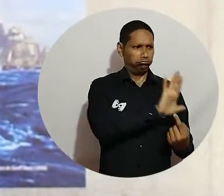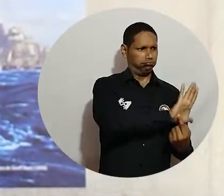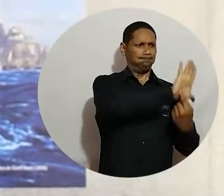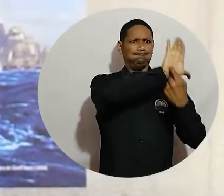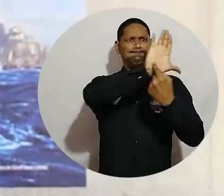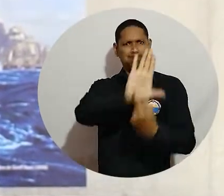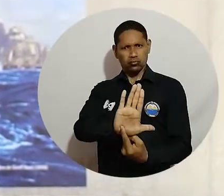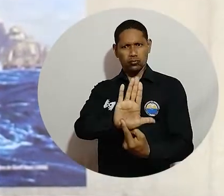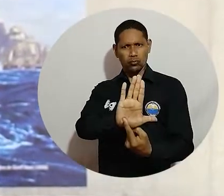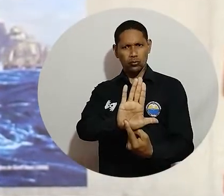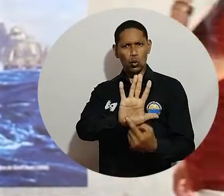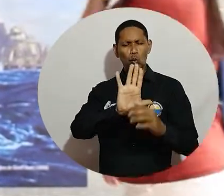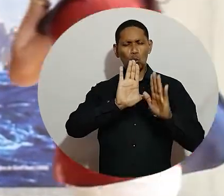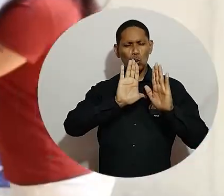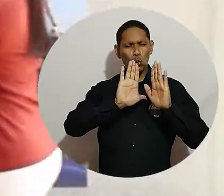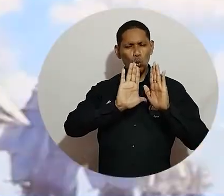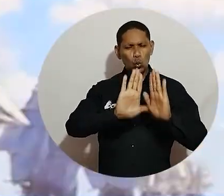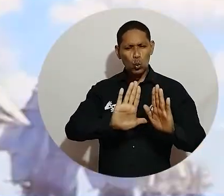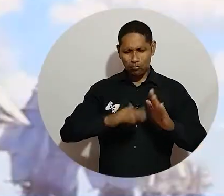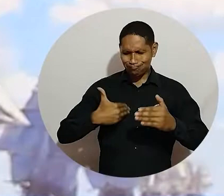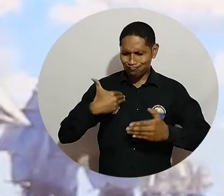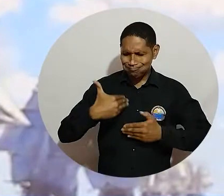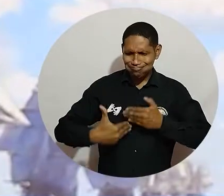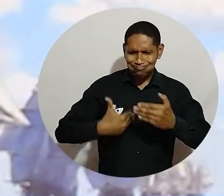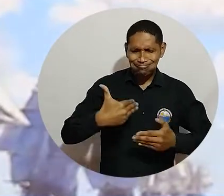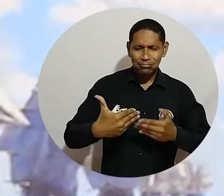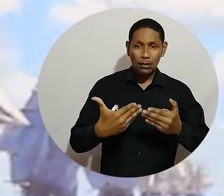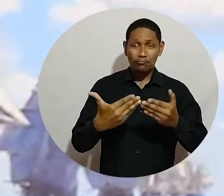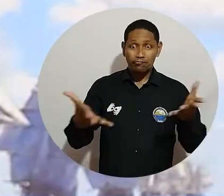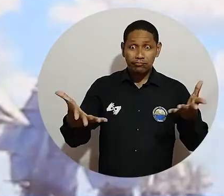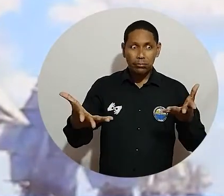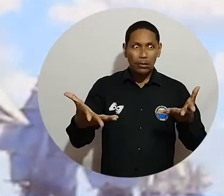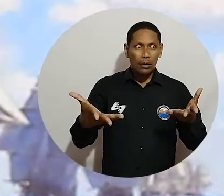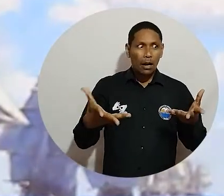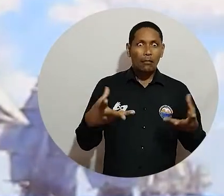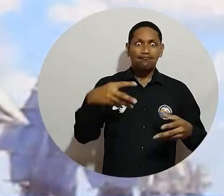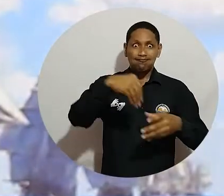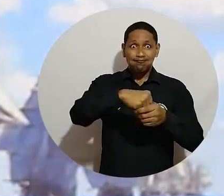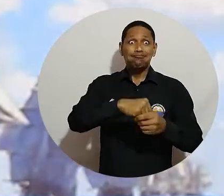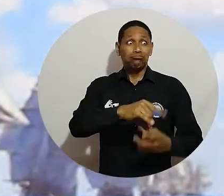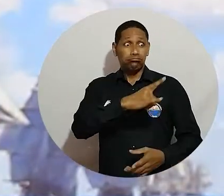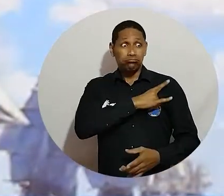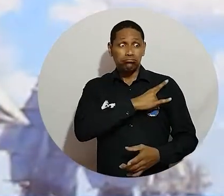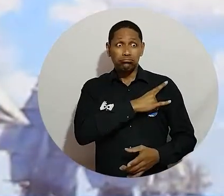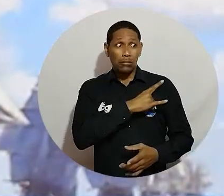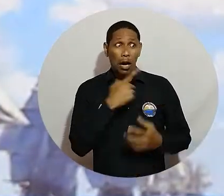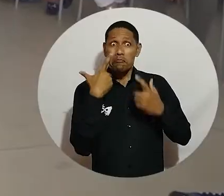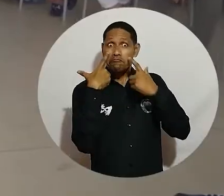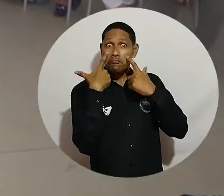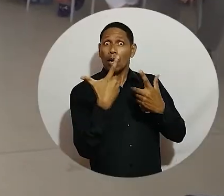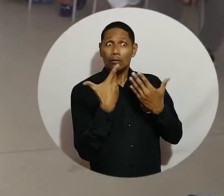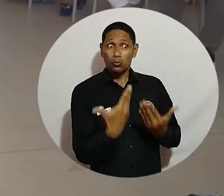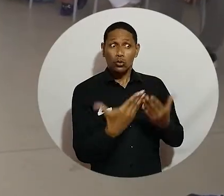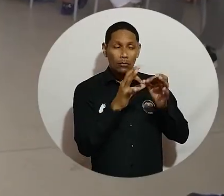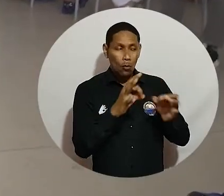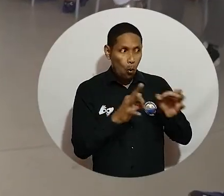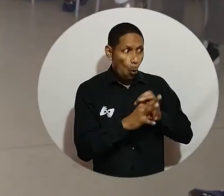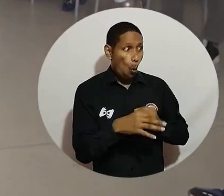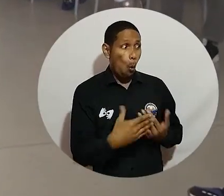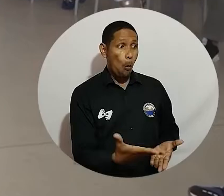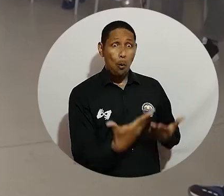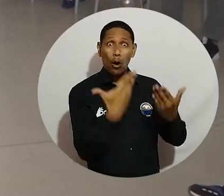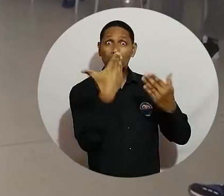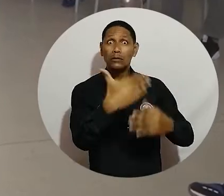de aparecer, de existir y de estatuirse, ¿no es cierto?, como un organismo dentro de la universidad es algo que me lo llevo como una